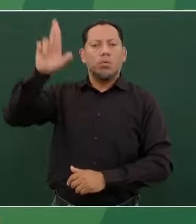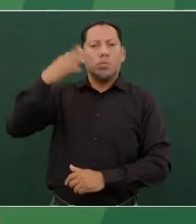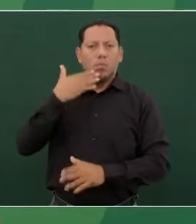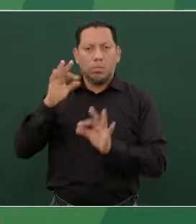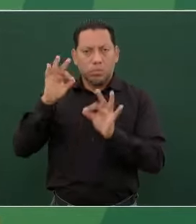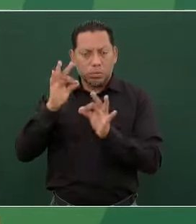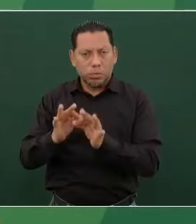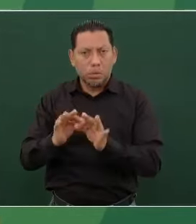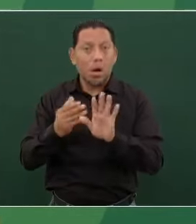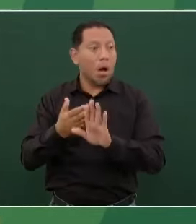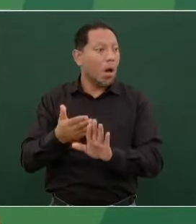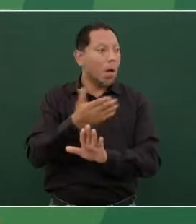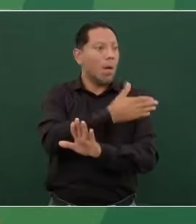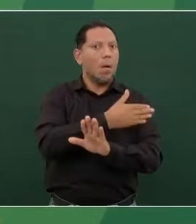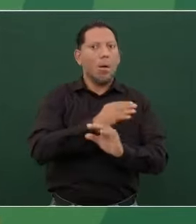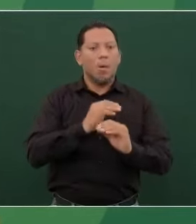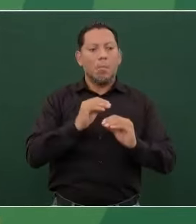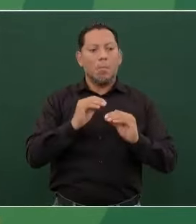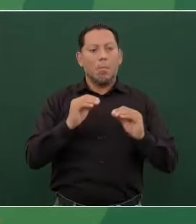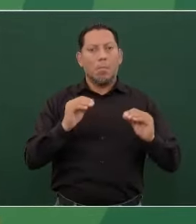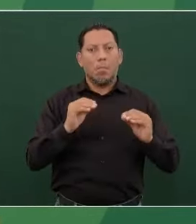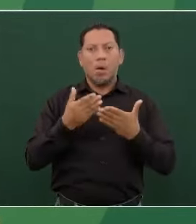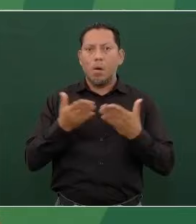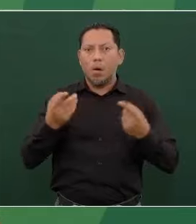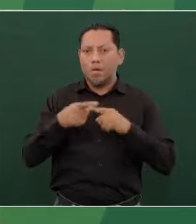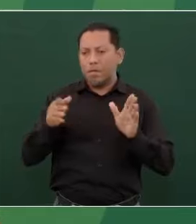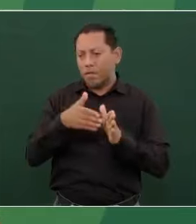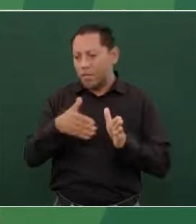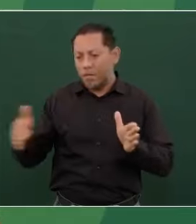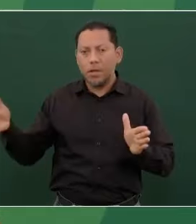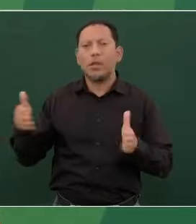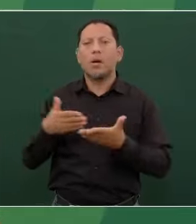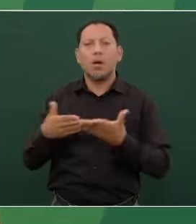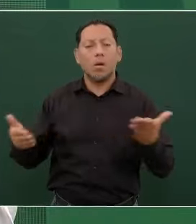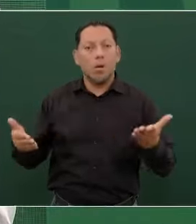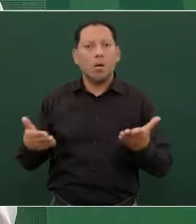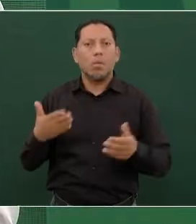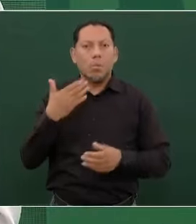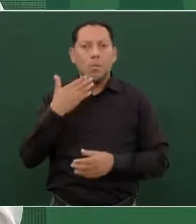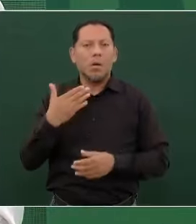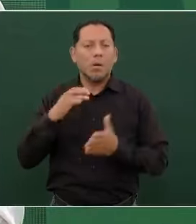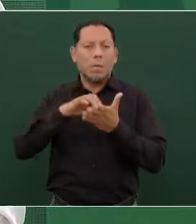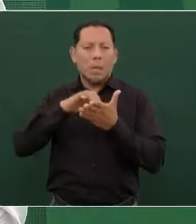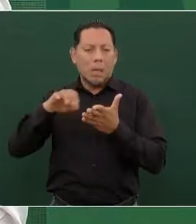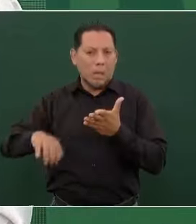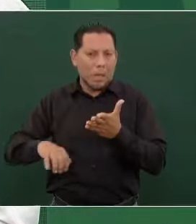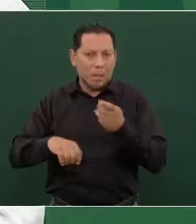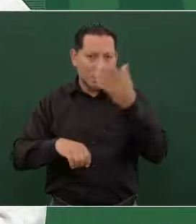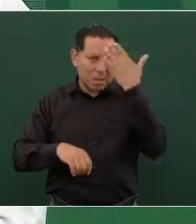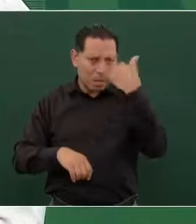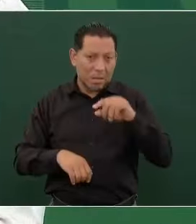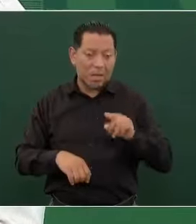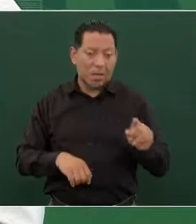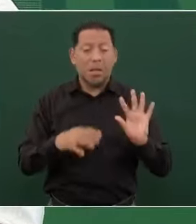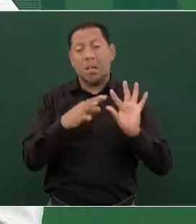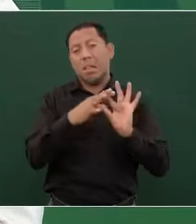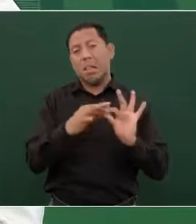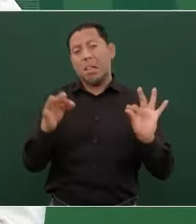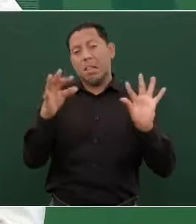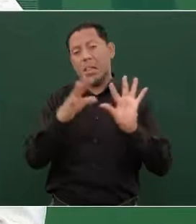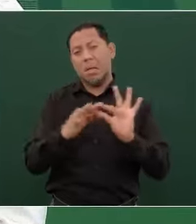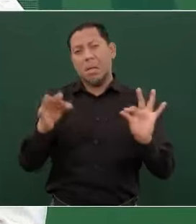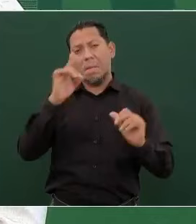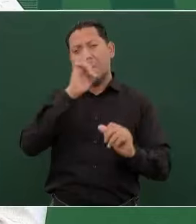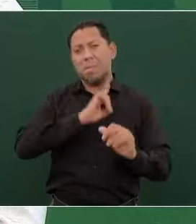No estemos aceptando ese discurso demagógico,